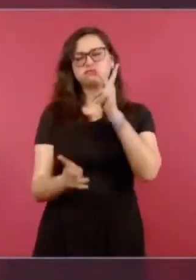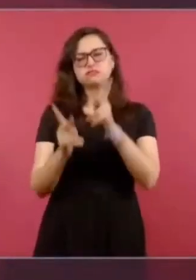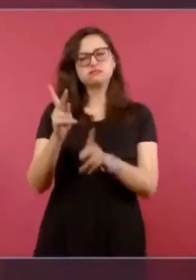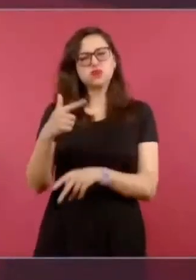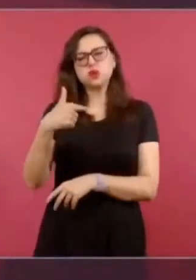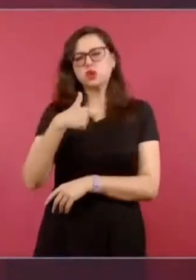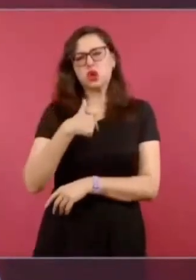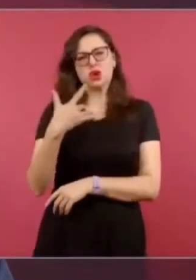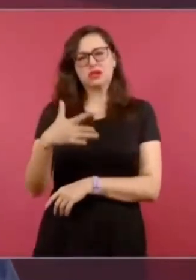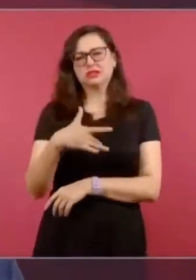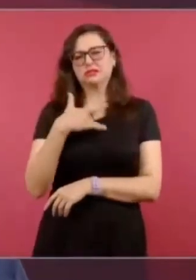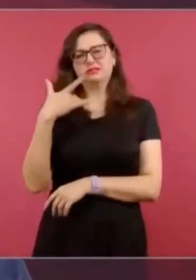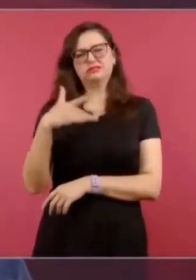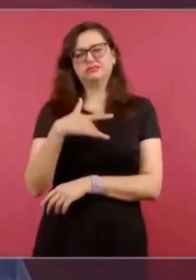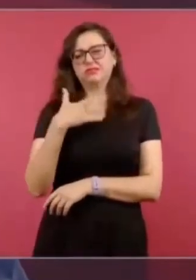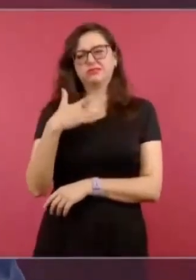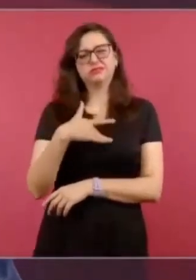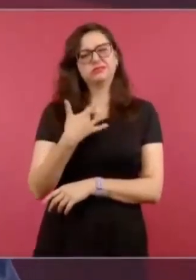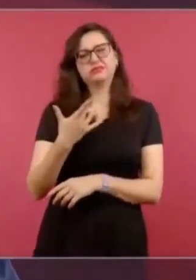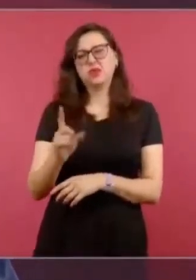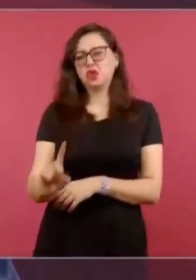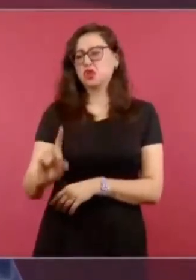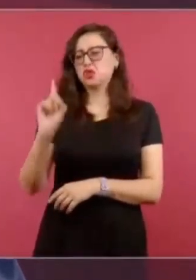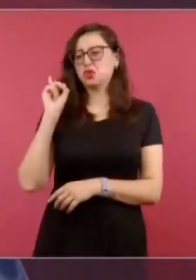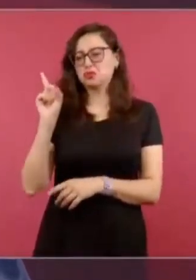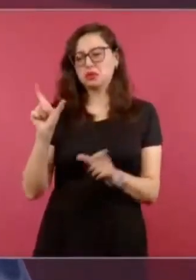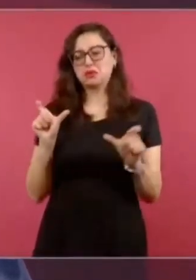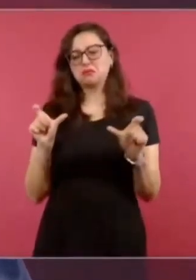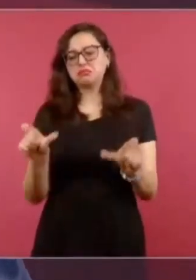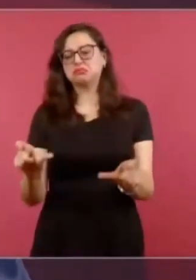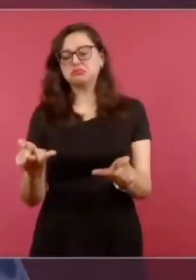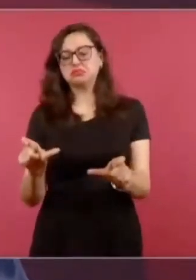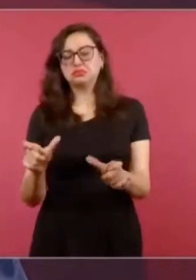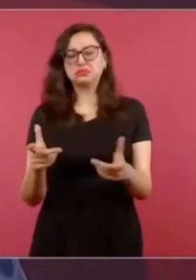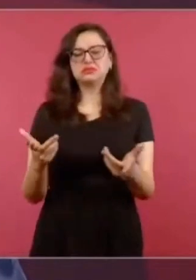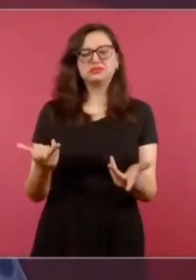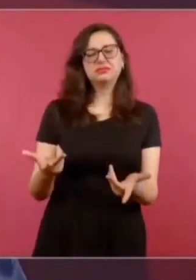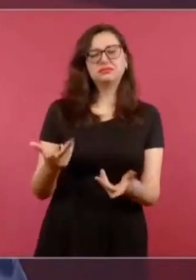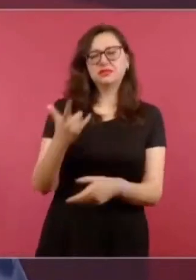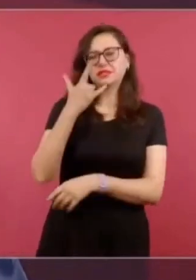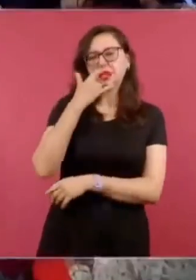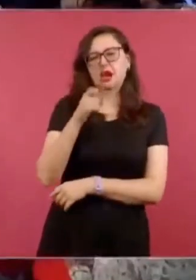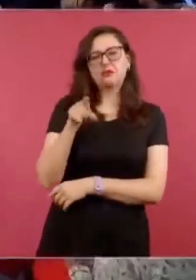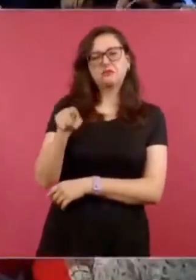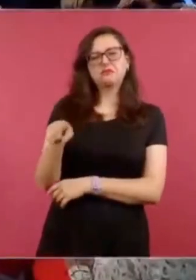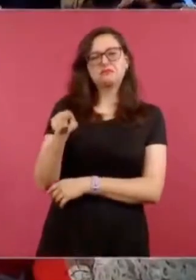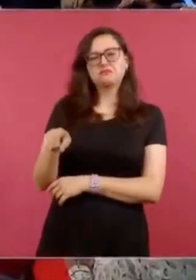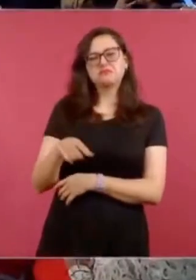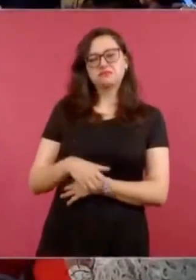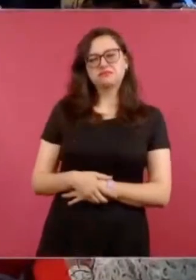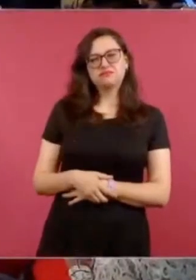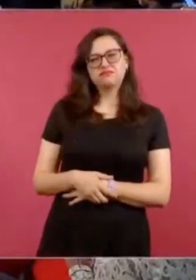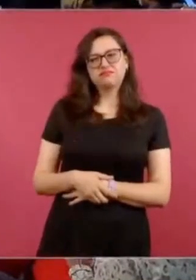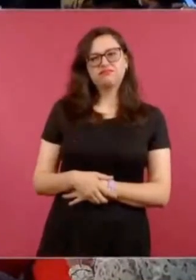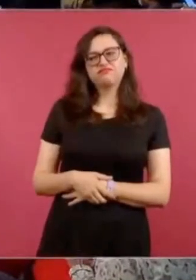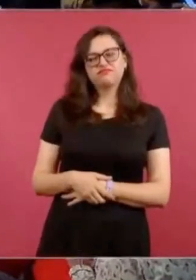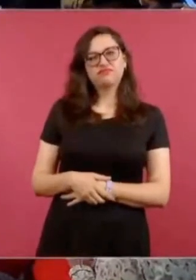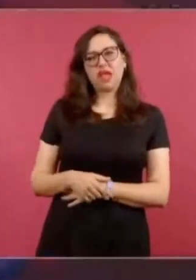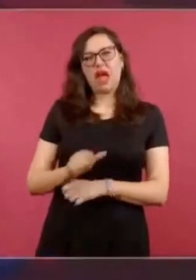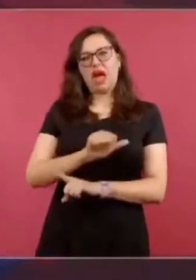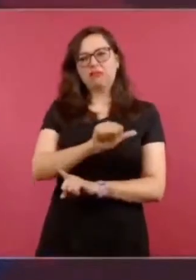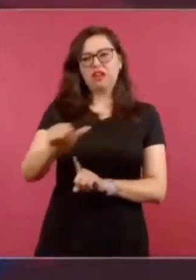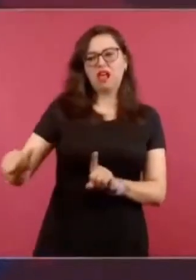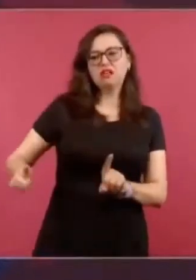Un montaje de Loret de Mola, que es especialista